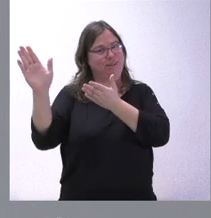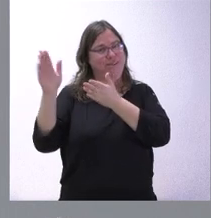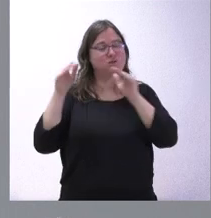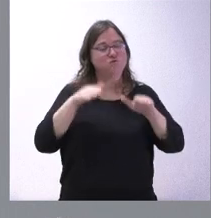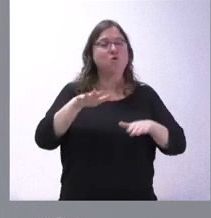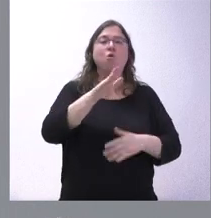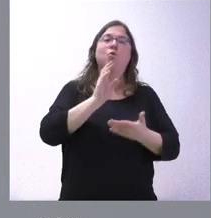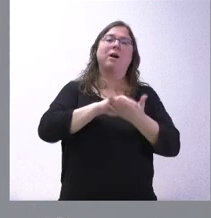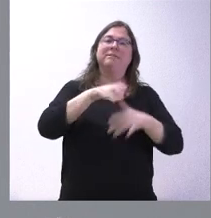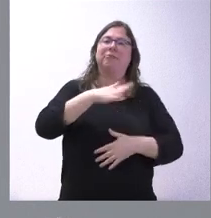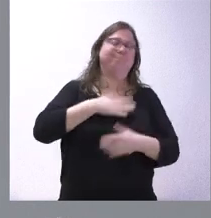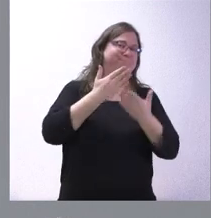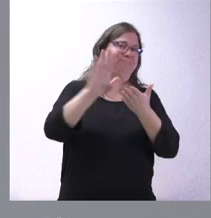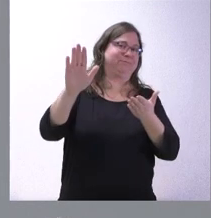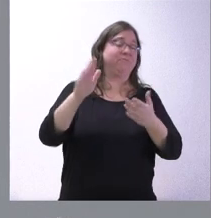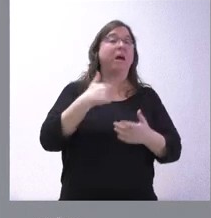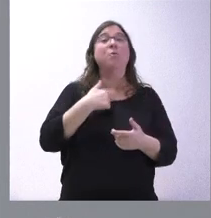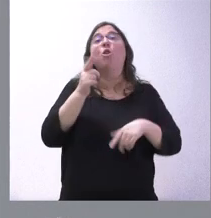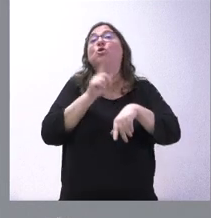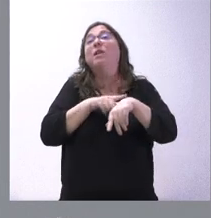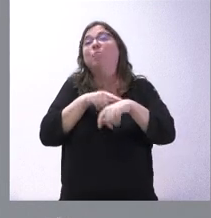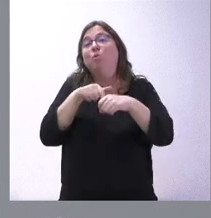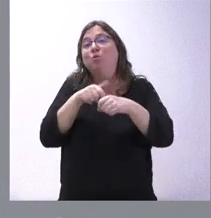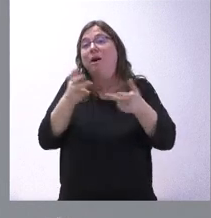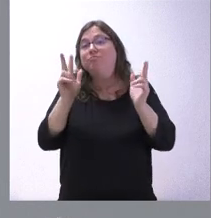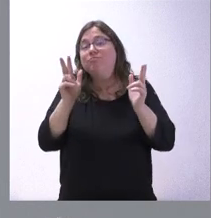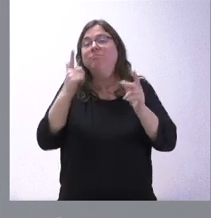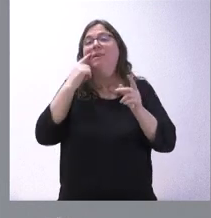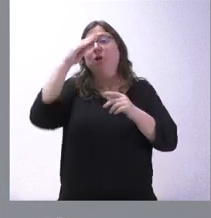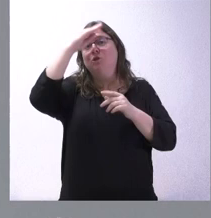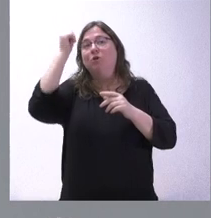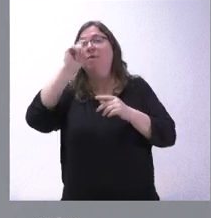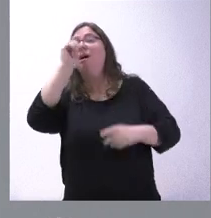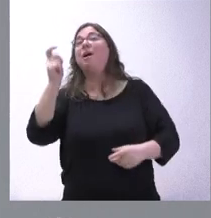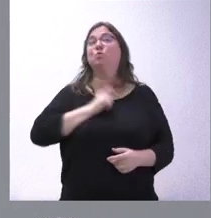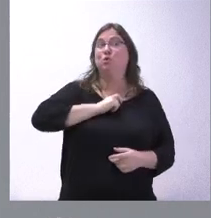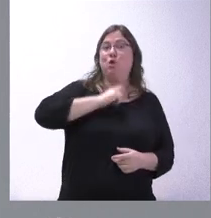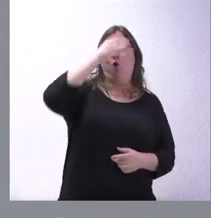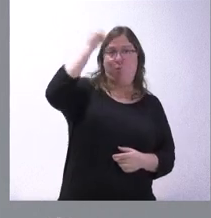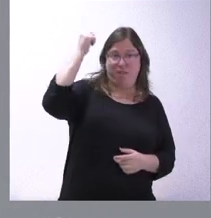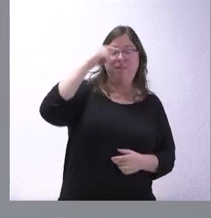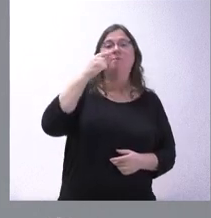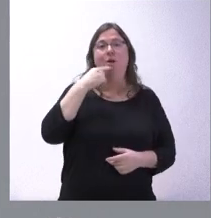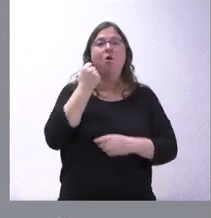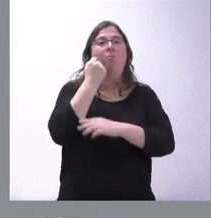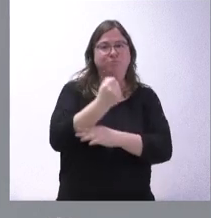gente de nuestra comunidad autónoma. Y a ver si en un rato que encuentre y se olvida de nosotros para los insultos y se acuerda de nosotros para las inversiones.